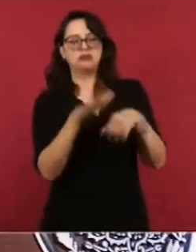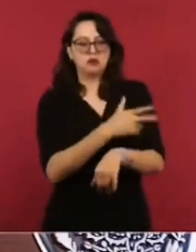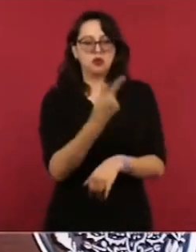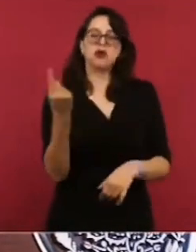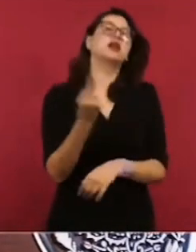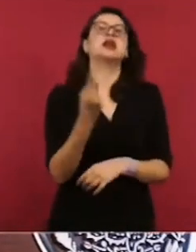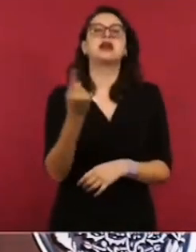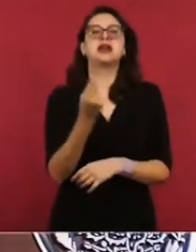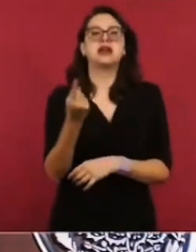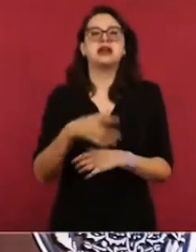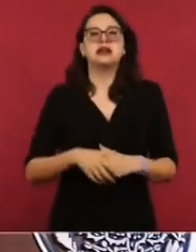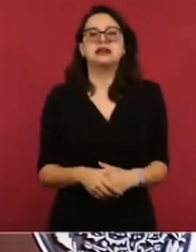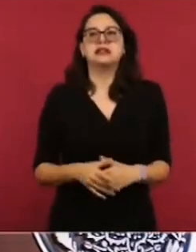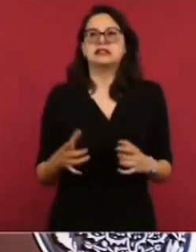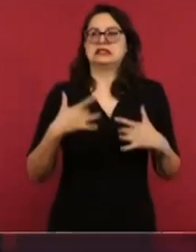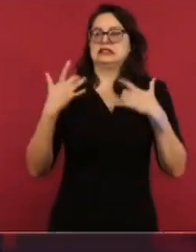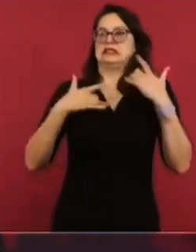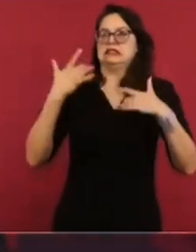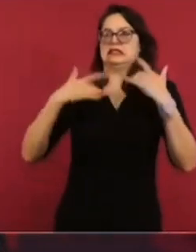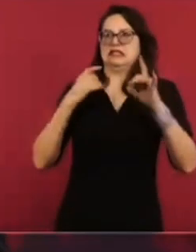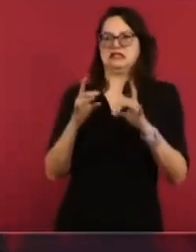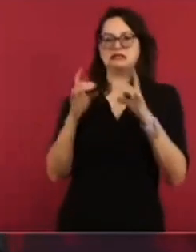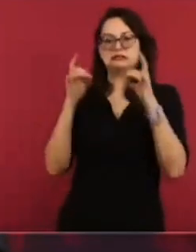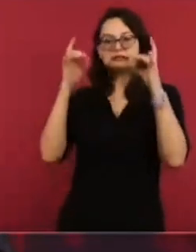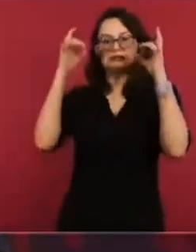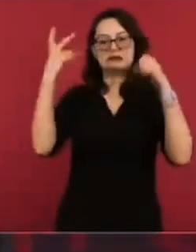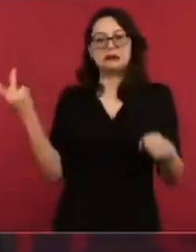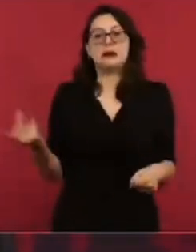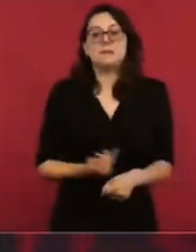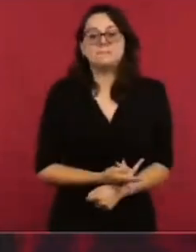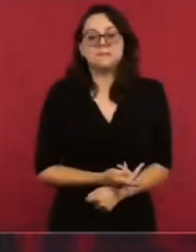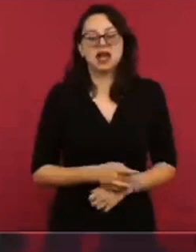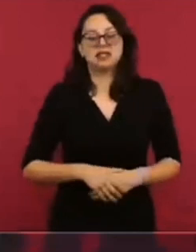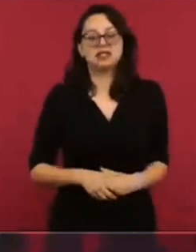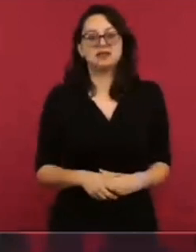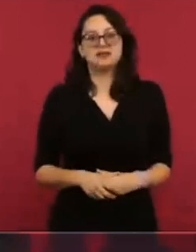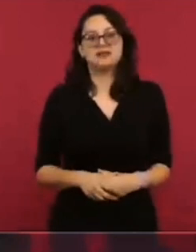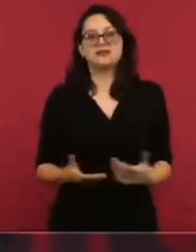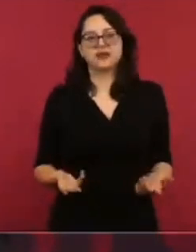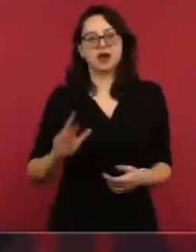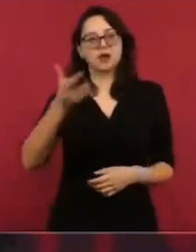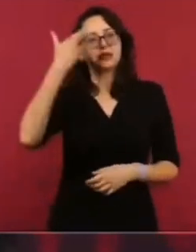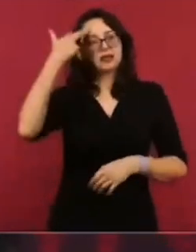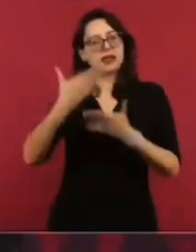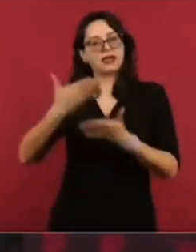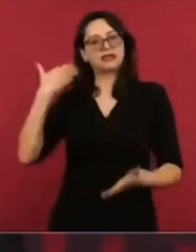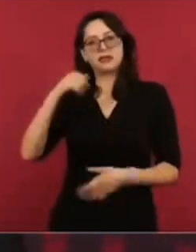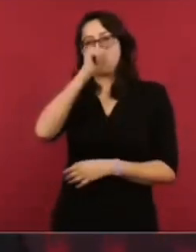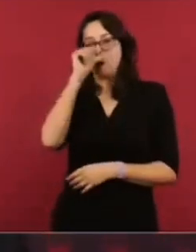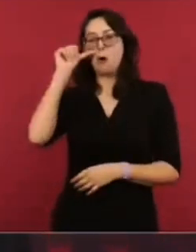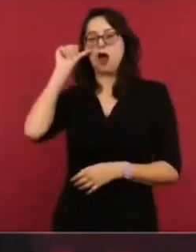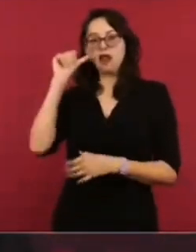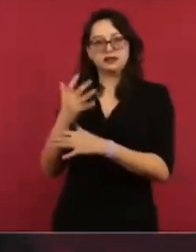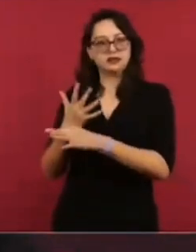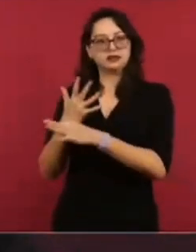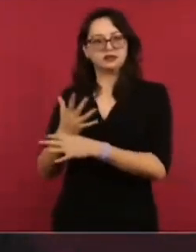Porque el conservadurismo, como el término lo